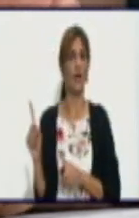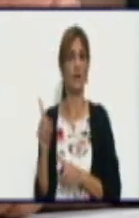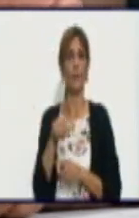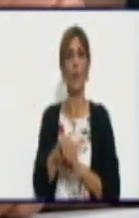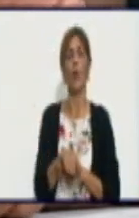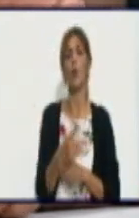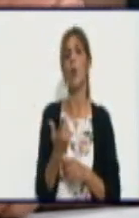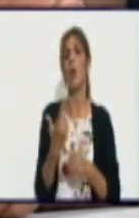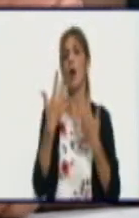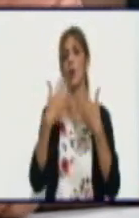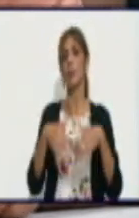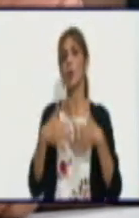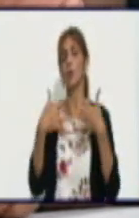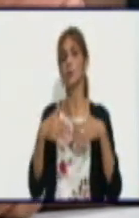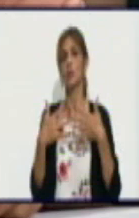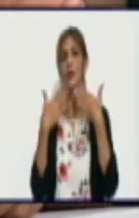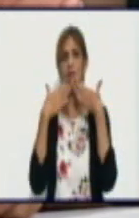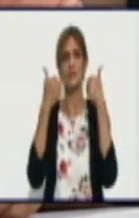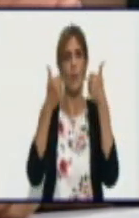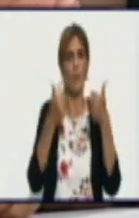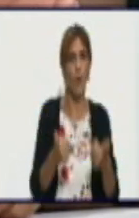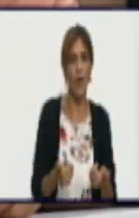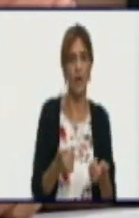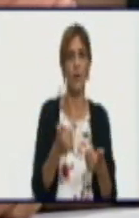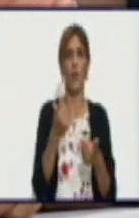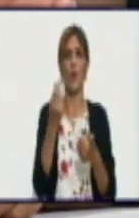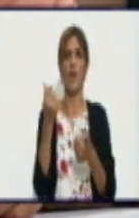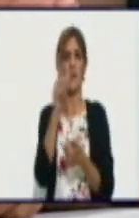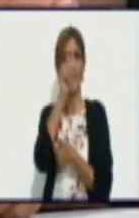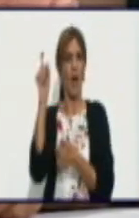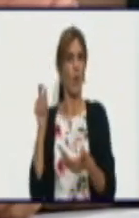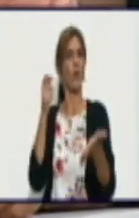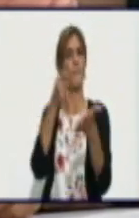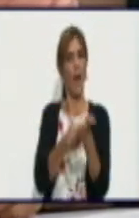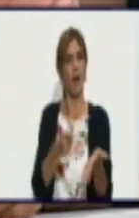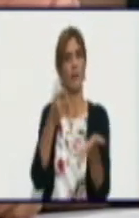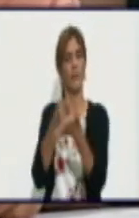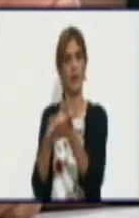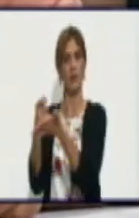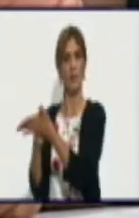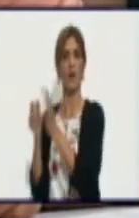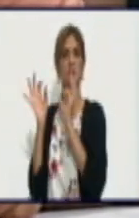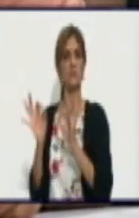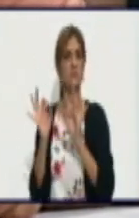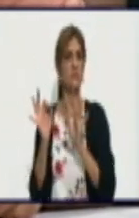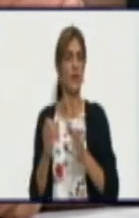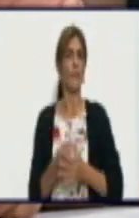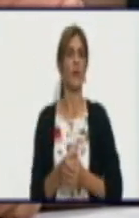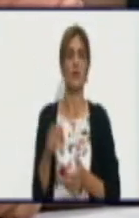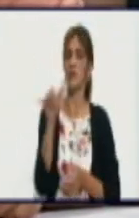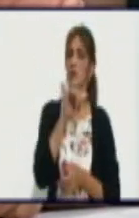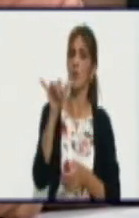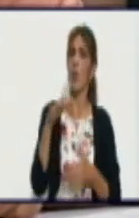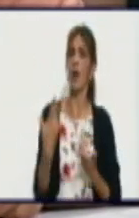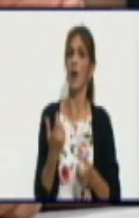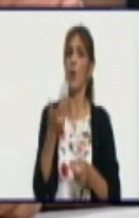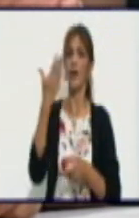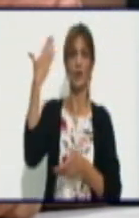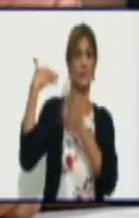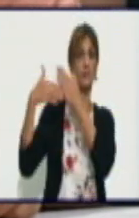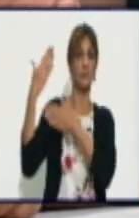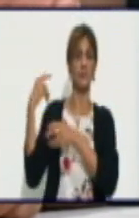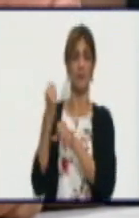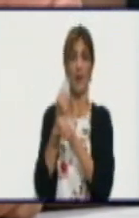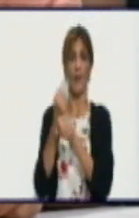Es decir, a los productores que son buenos, que son buenos clientes en el banco, no se les exige garantía. Y a los desmovilizados de la Fuerza Armada que se dedican a la